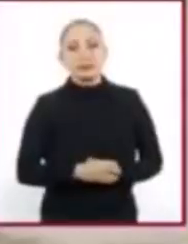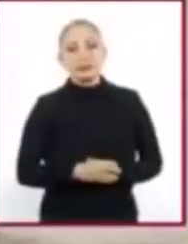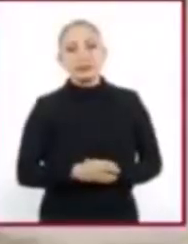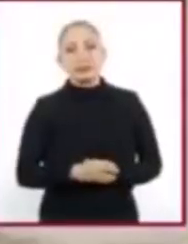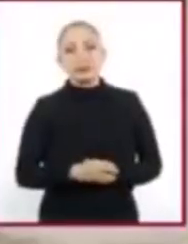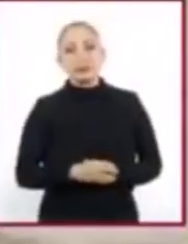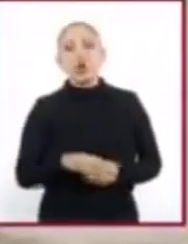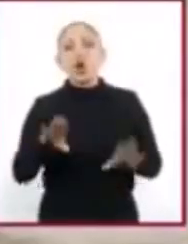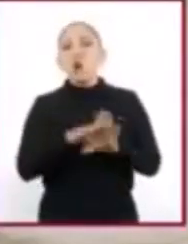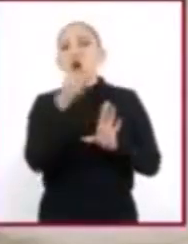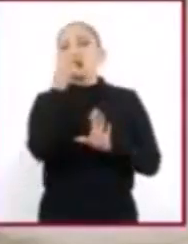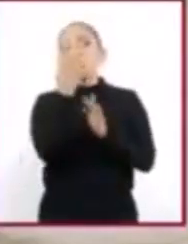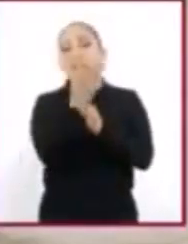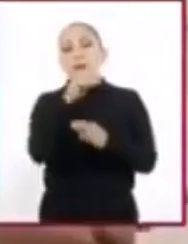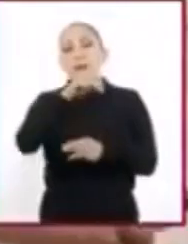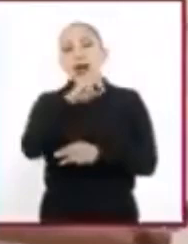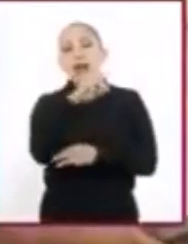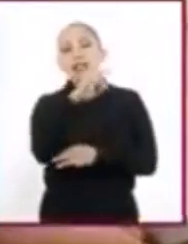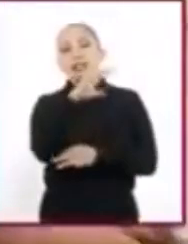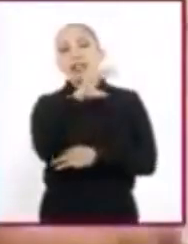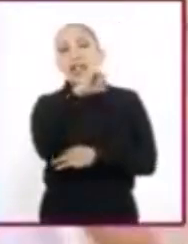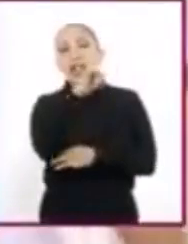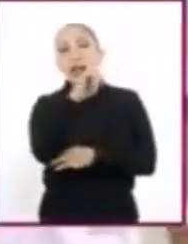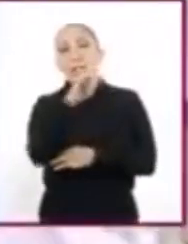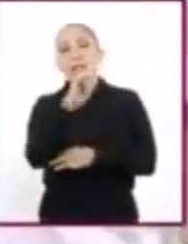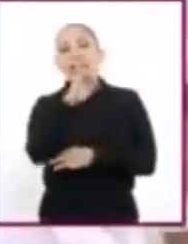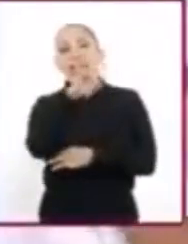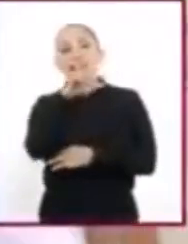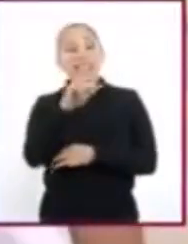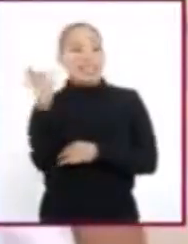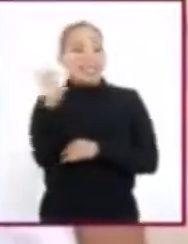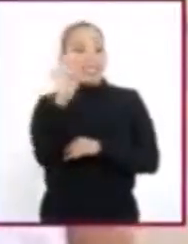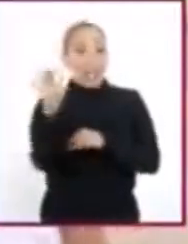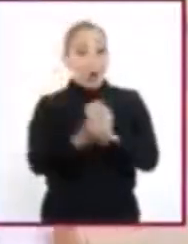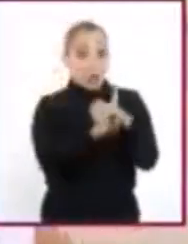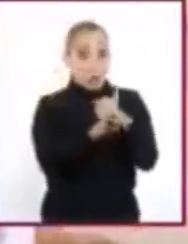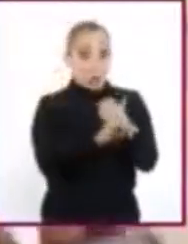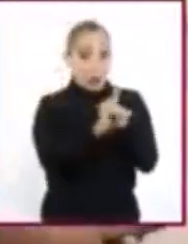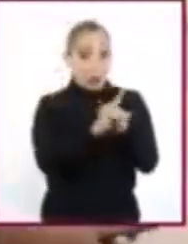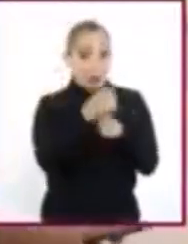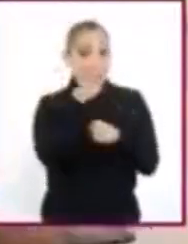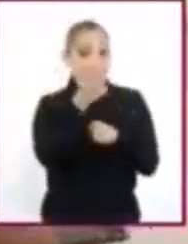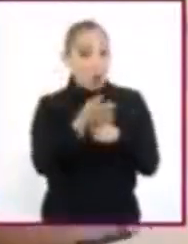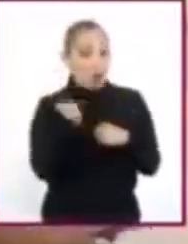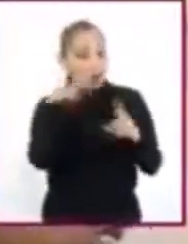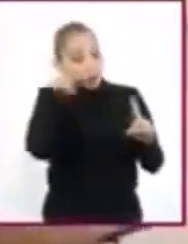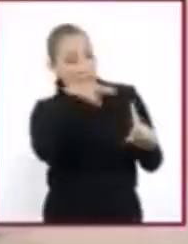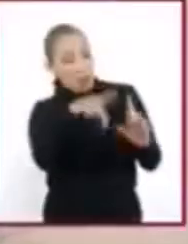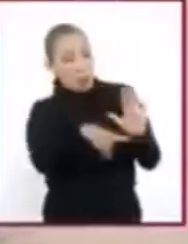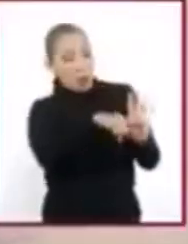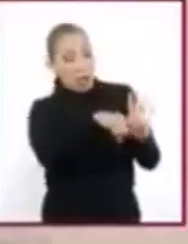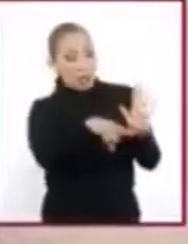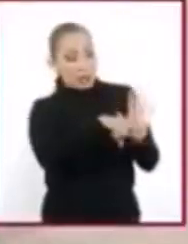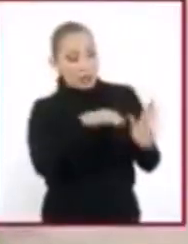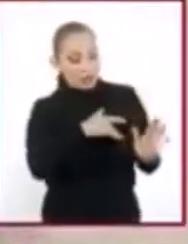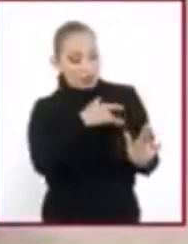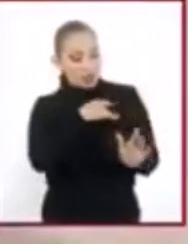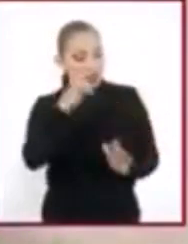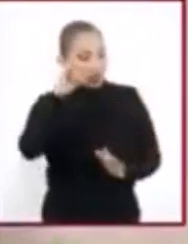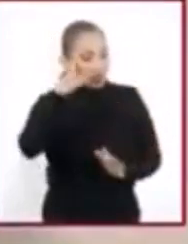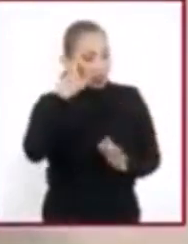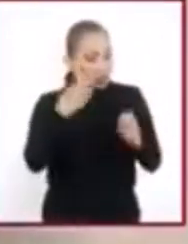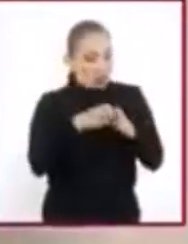Y como señala Marcela Pérez Peralta, si los conflictos se abordan negativamente, se producen sentimientos de rabia,